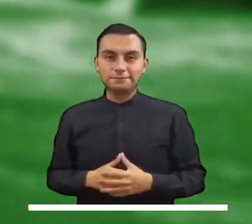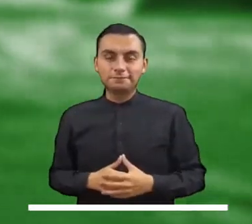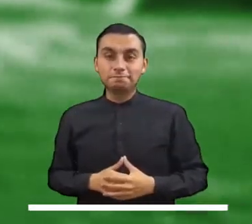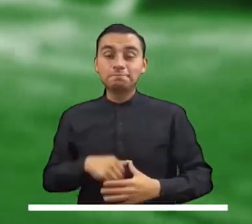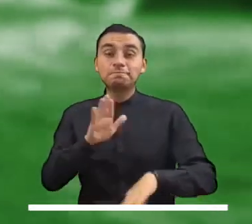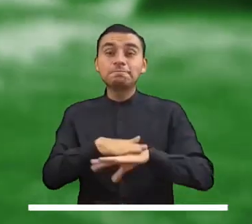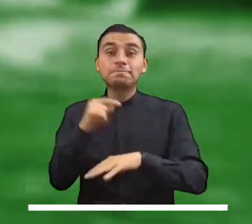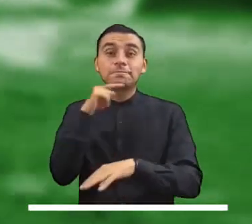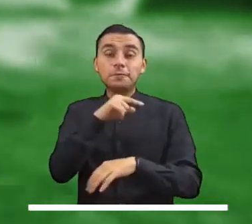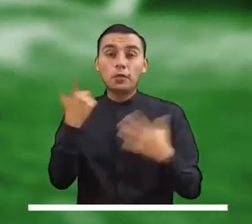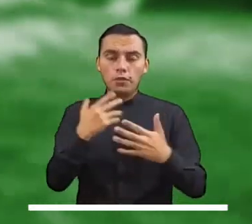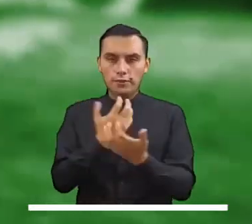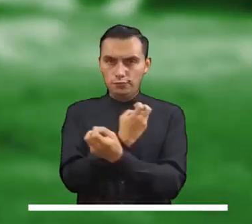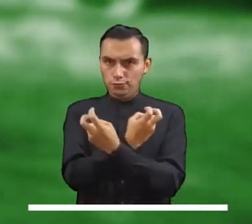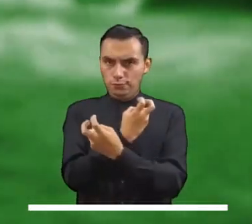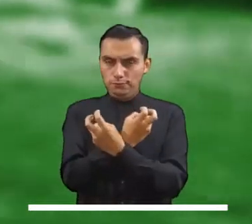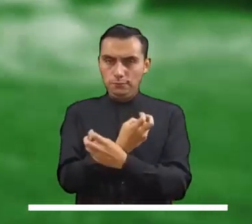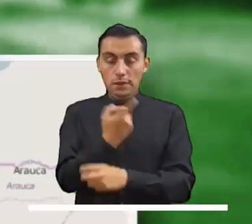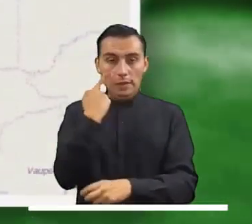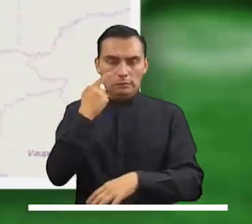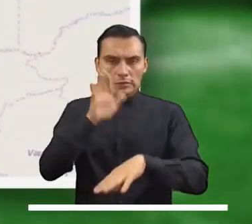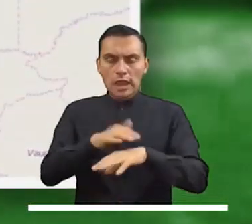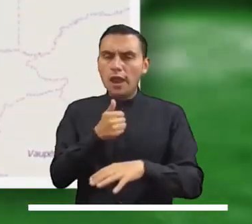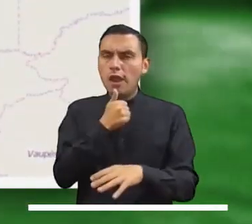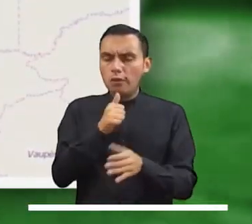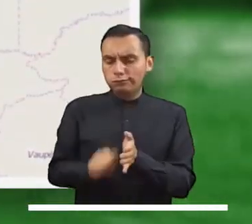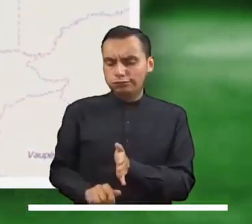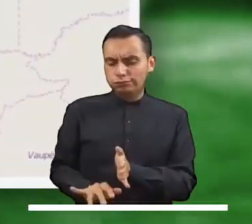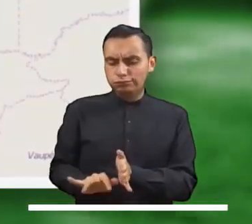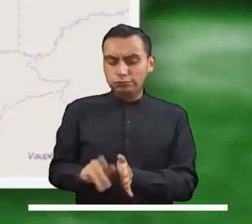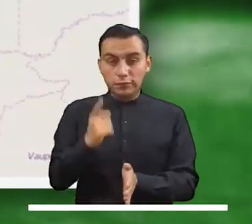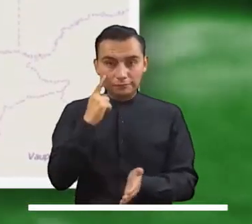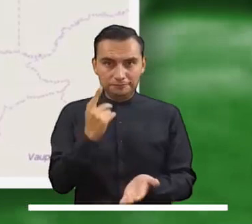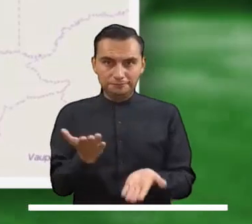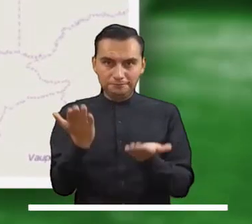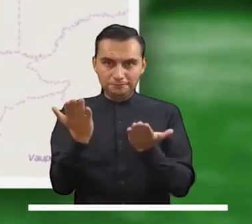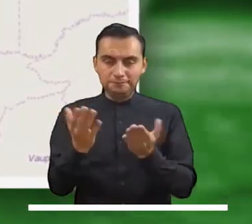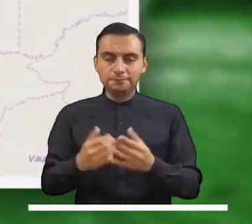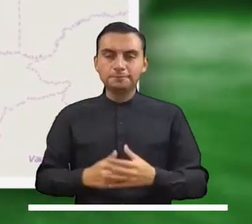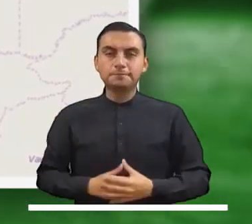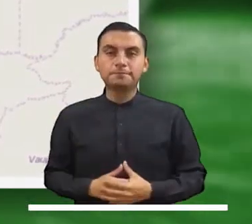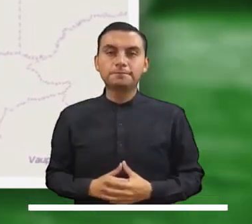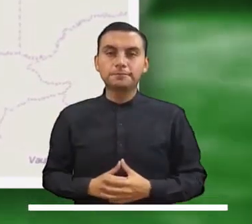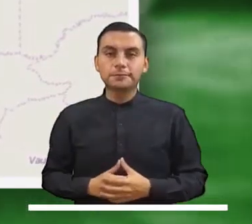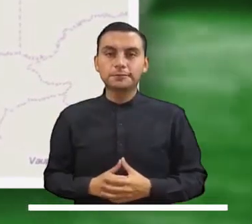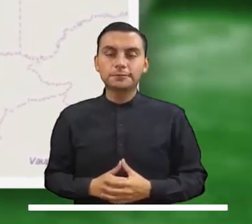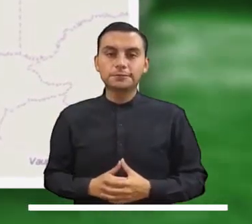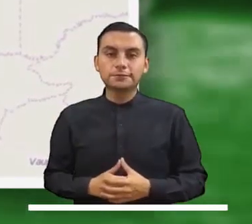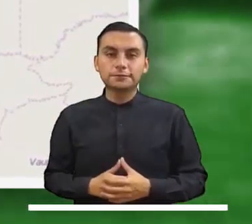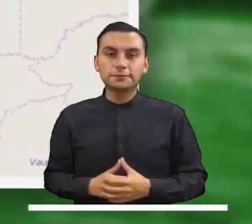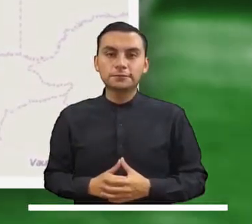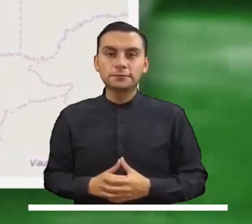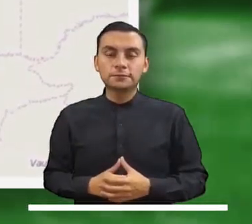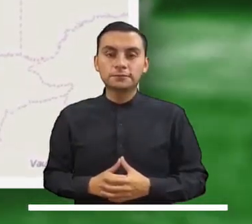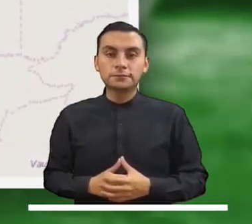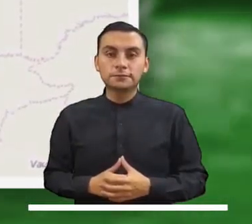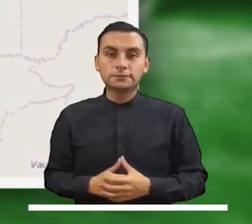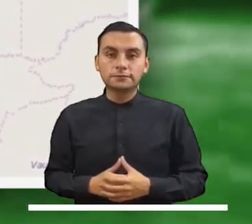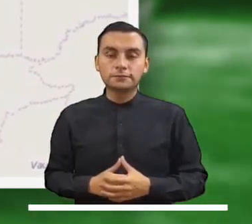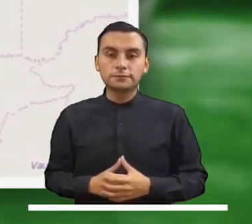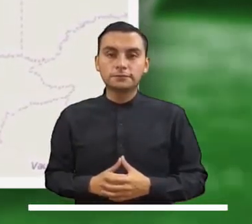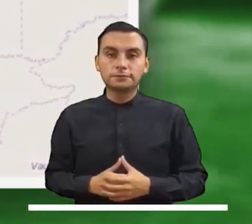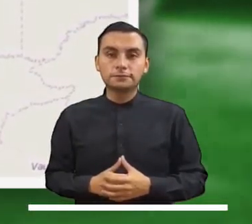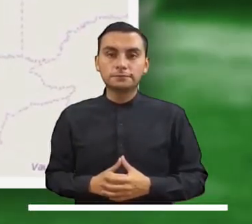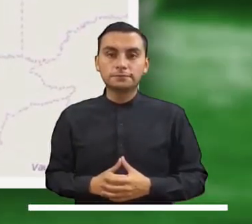encuentran activas. Alerta roja en Huila, donde se reporta creciente del río Fortalecillas, a la altura del barrio Buenaventura,